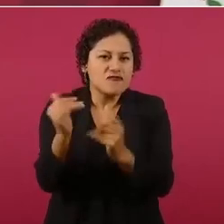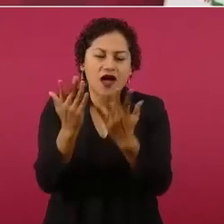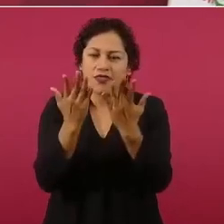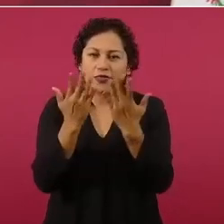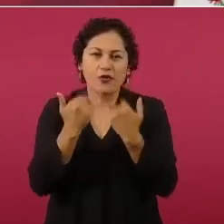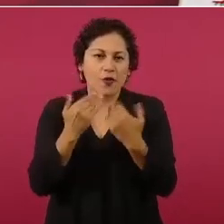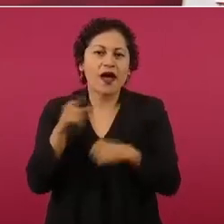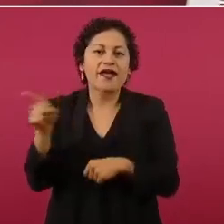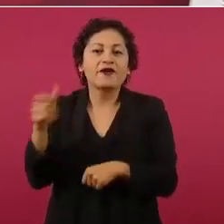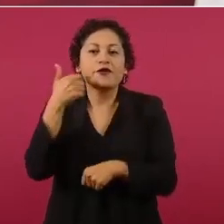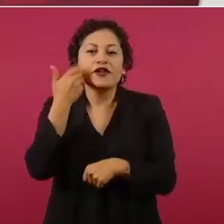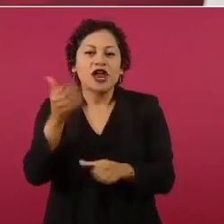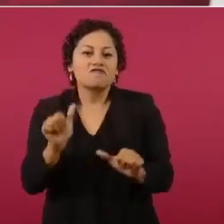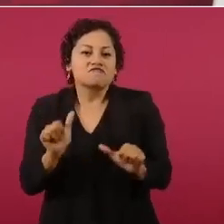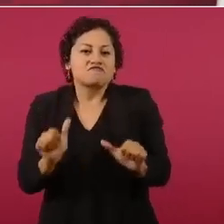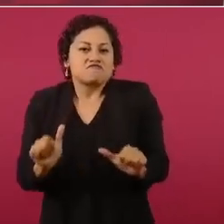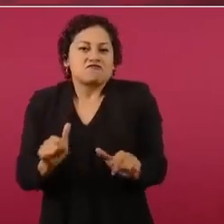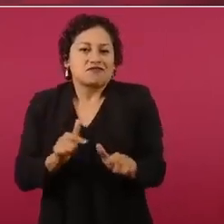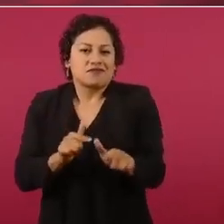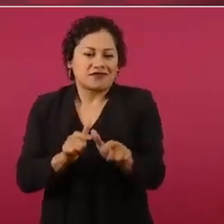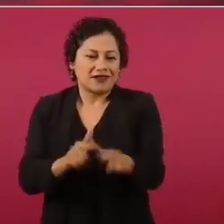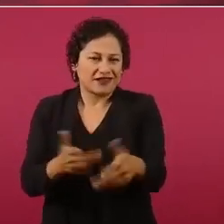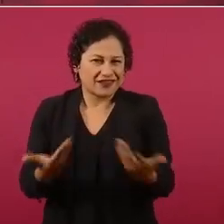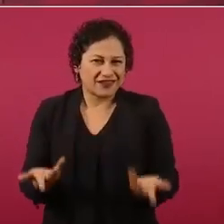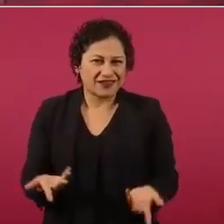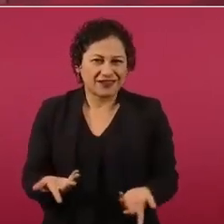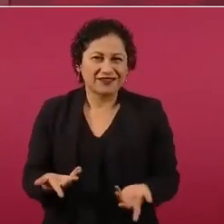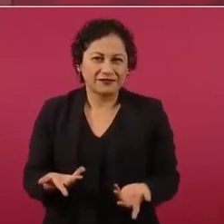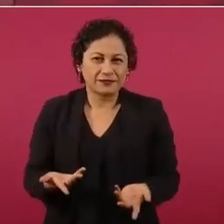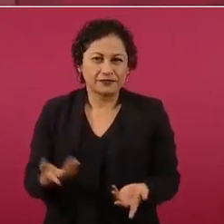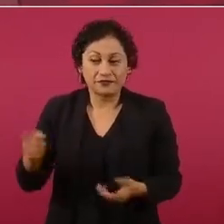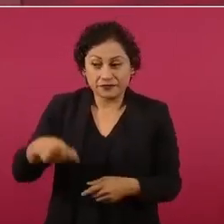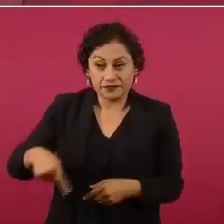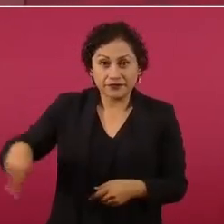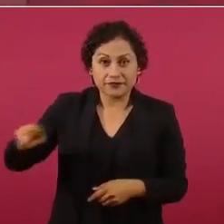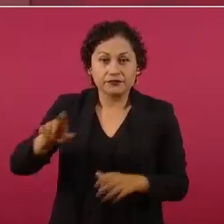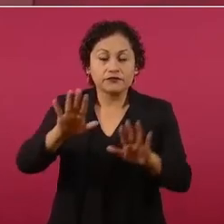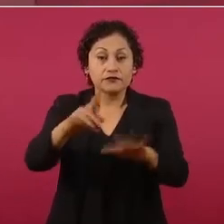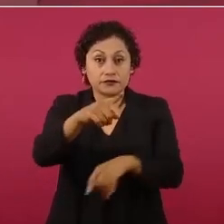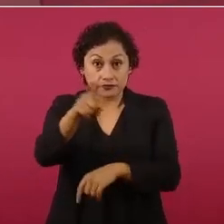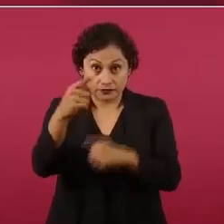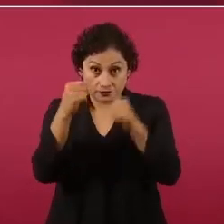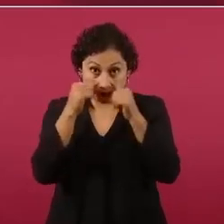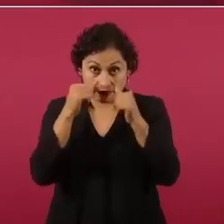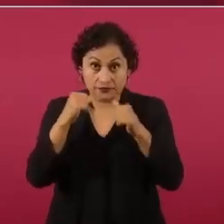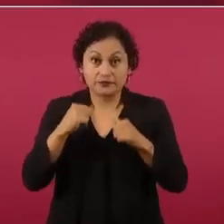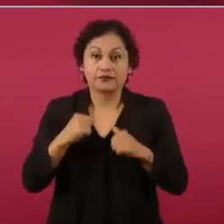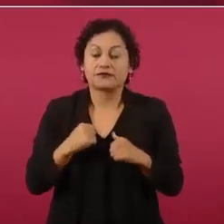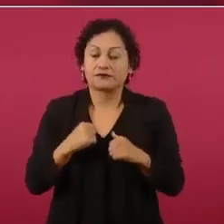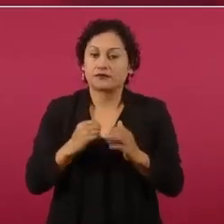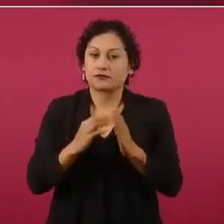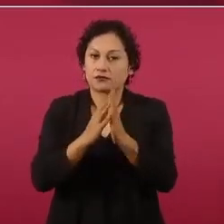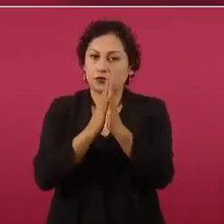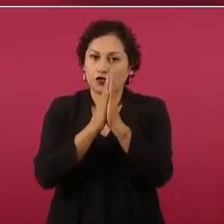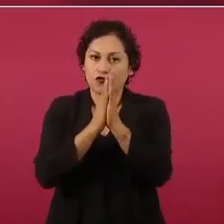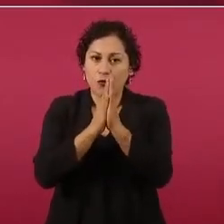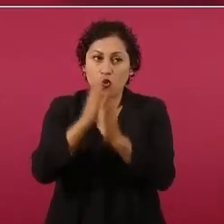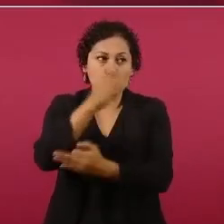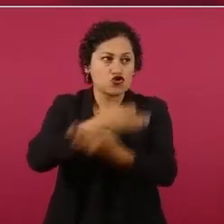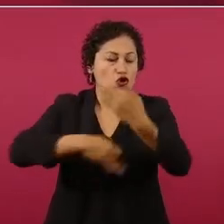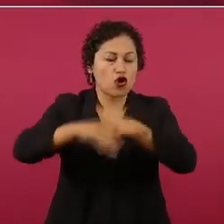Ellos están a favor que se escuche bien y que se escuche lejos